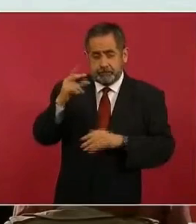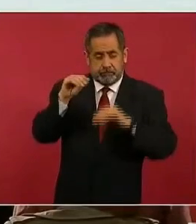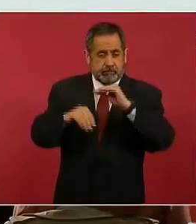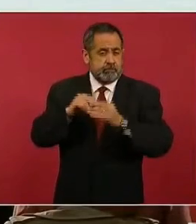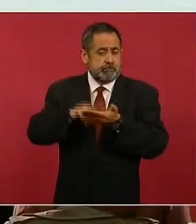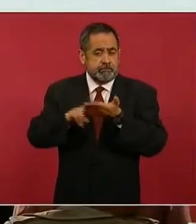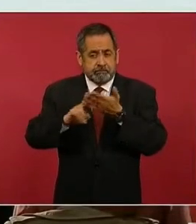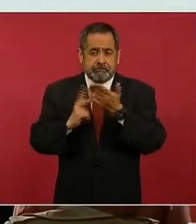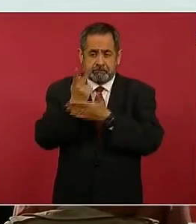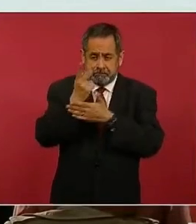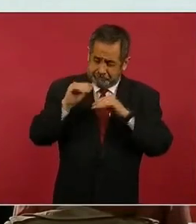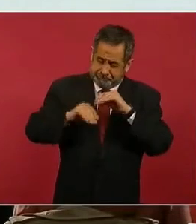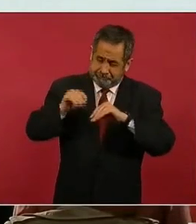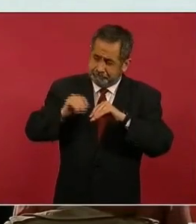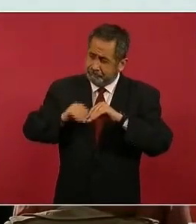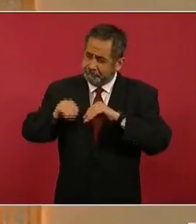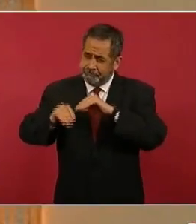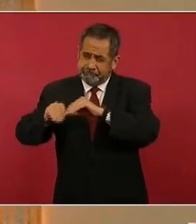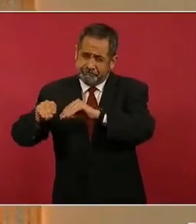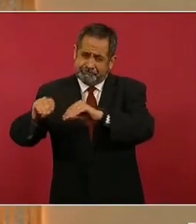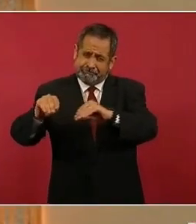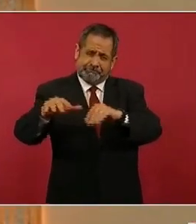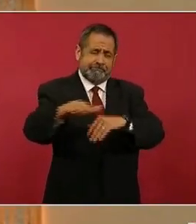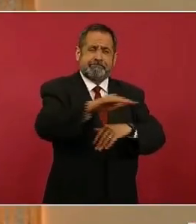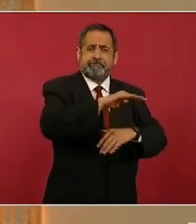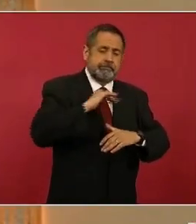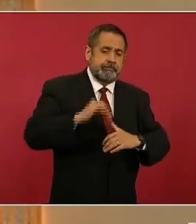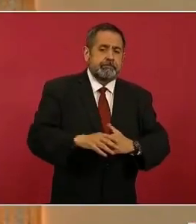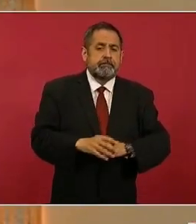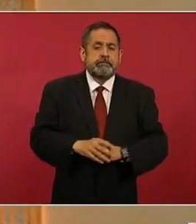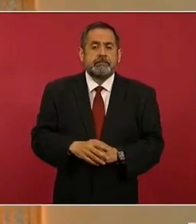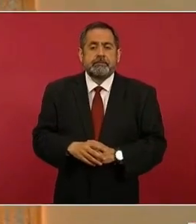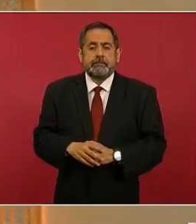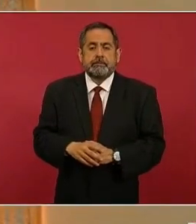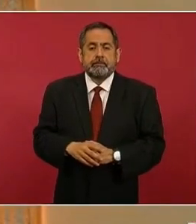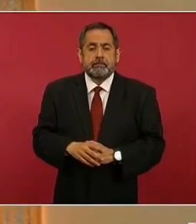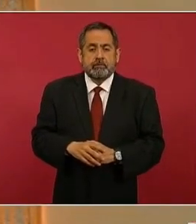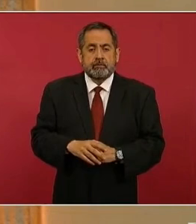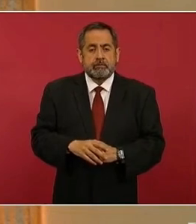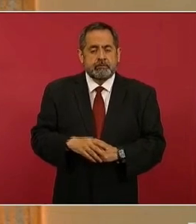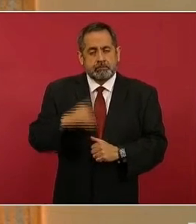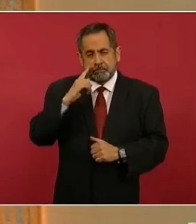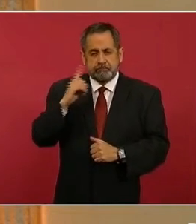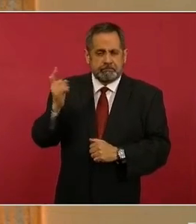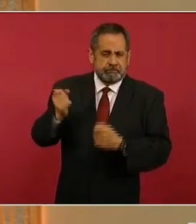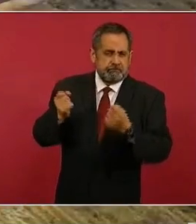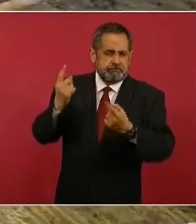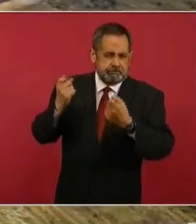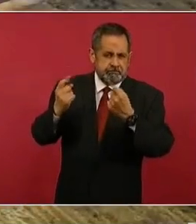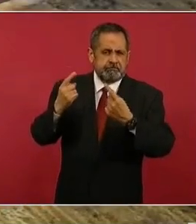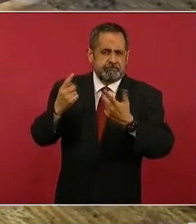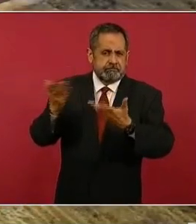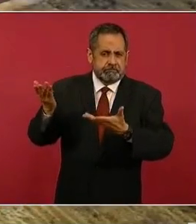parte de los trabajos que van de la mano con estos accesos. Adelante. Aquí algunas imágenes de estas obras.